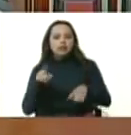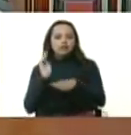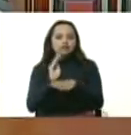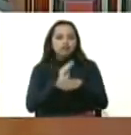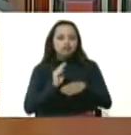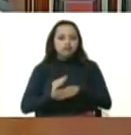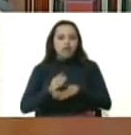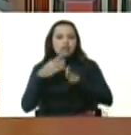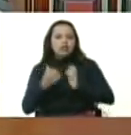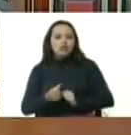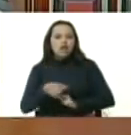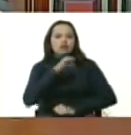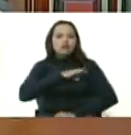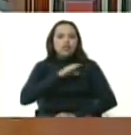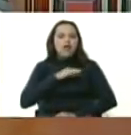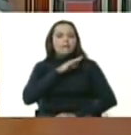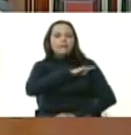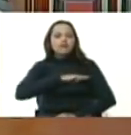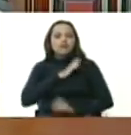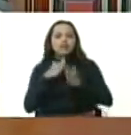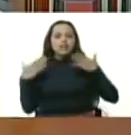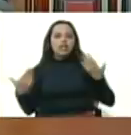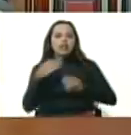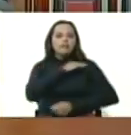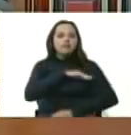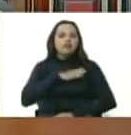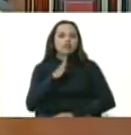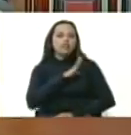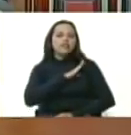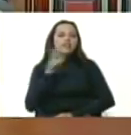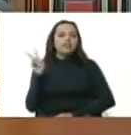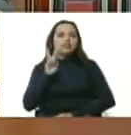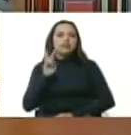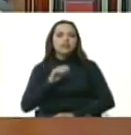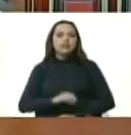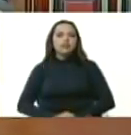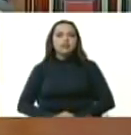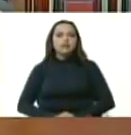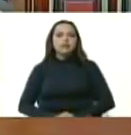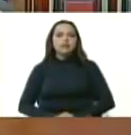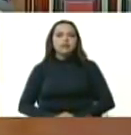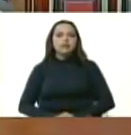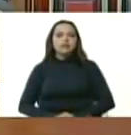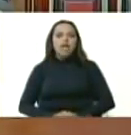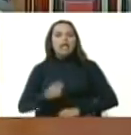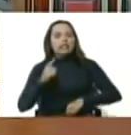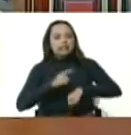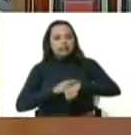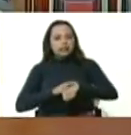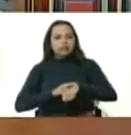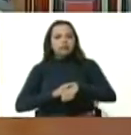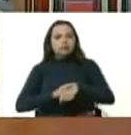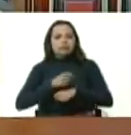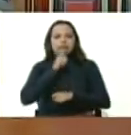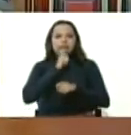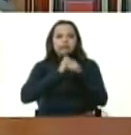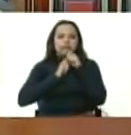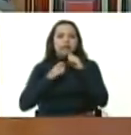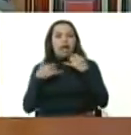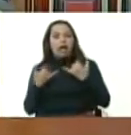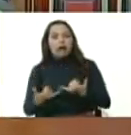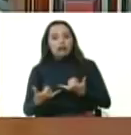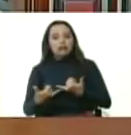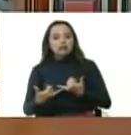seguridad social de las misiones y grandes misiones que tiene Venezuela tiempos duros nos han encontrado allí